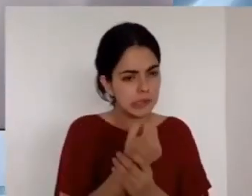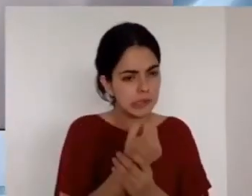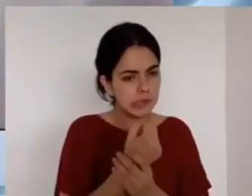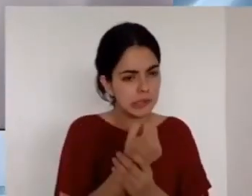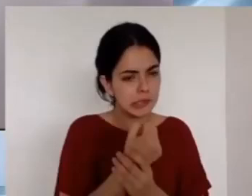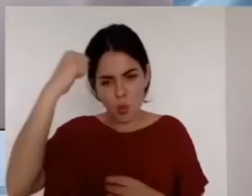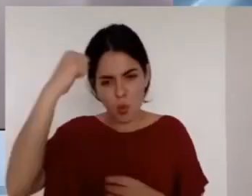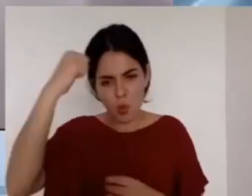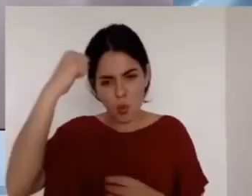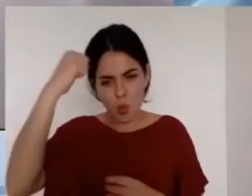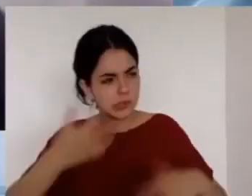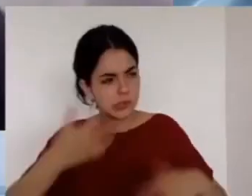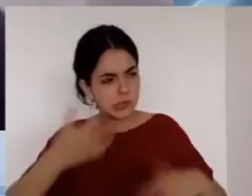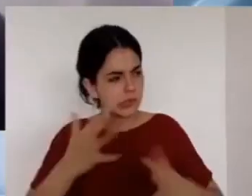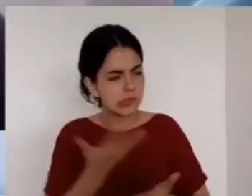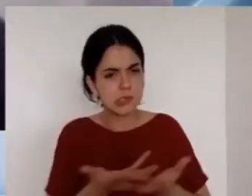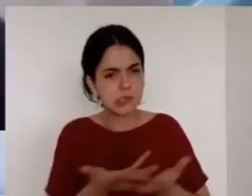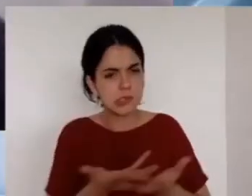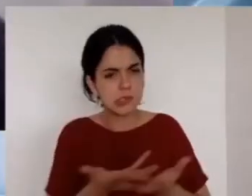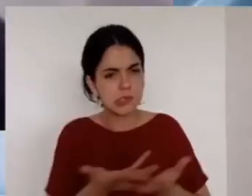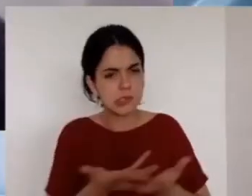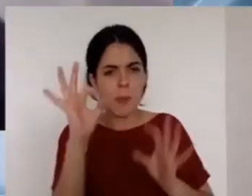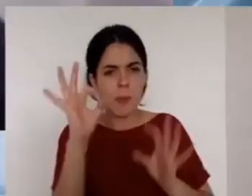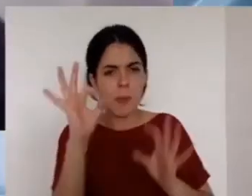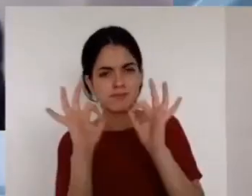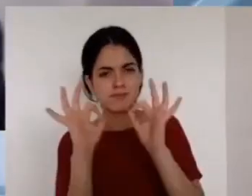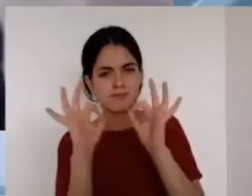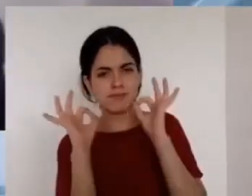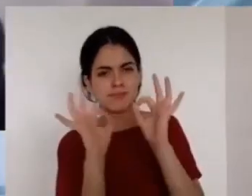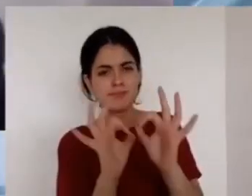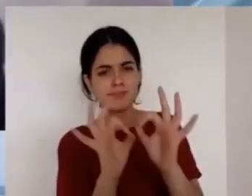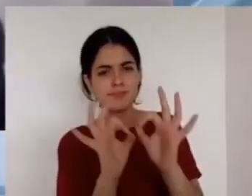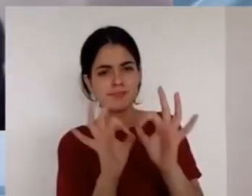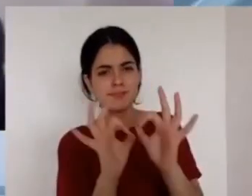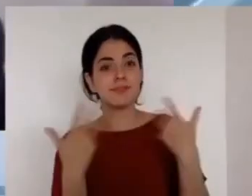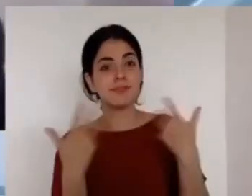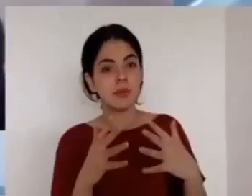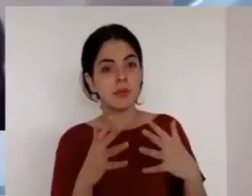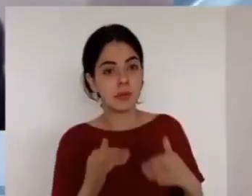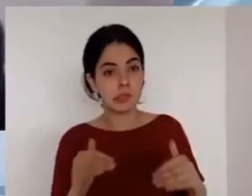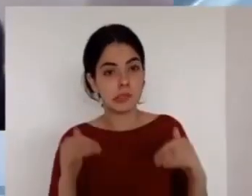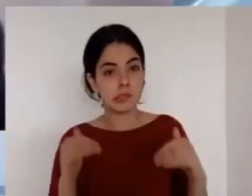calvario pero nosotros estamos del otro lado del calvario